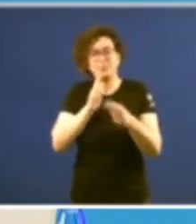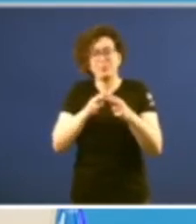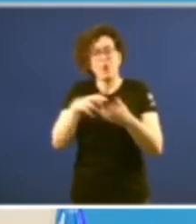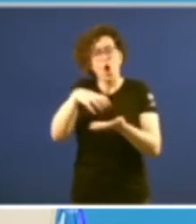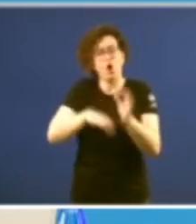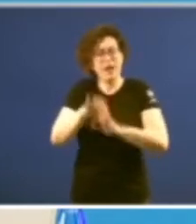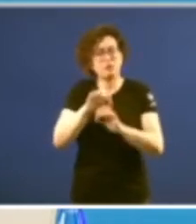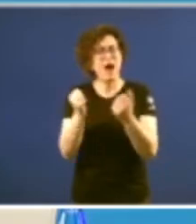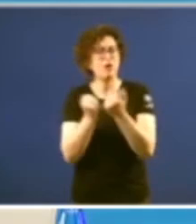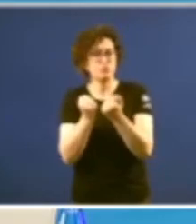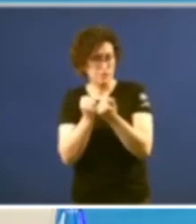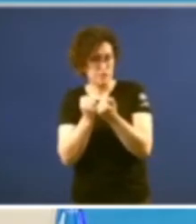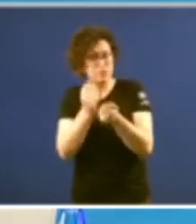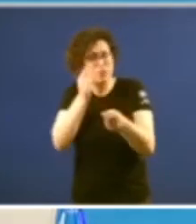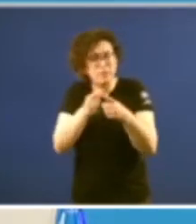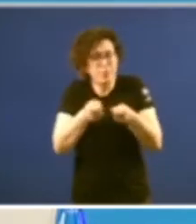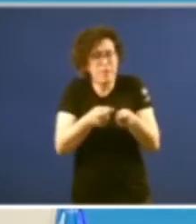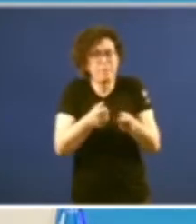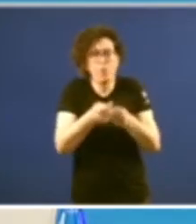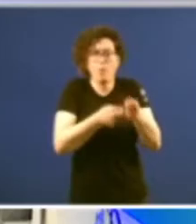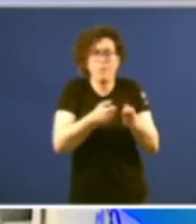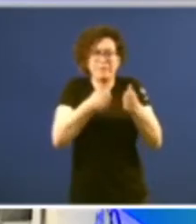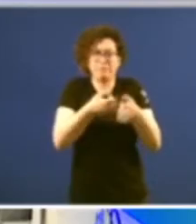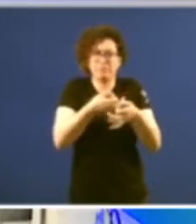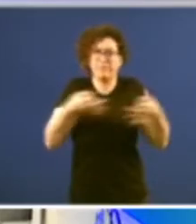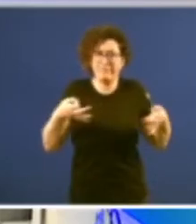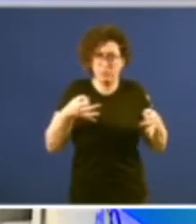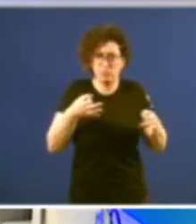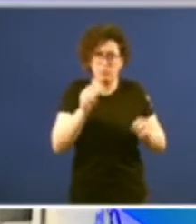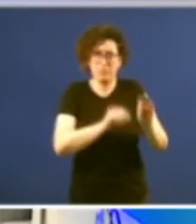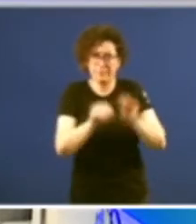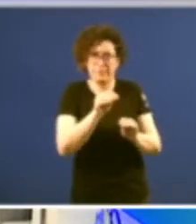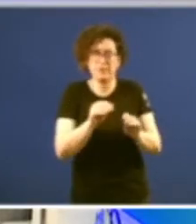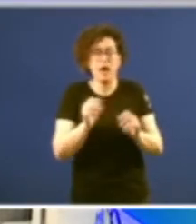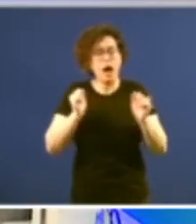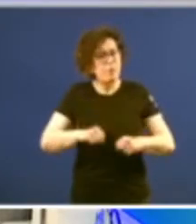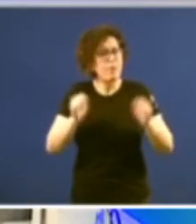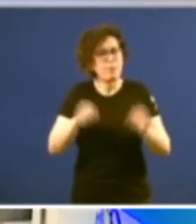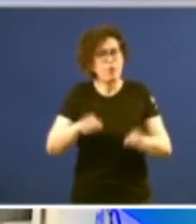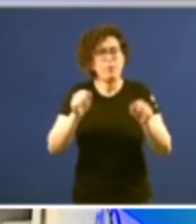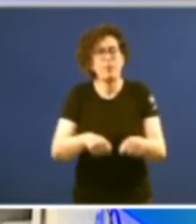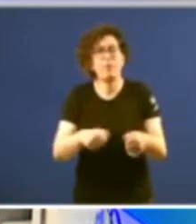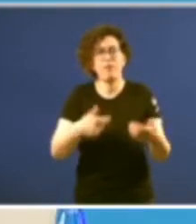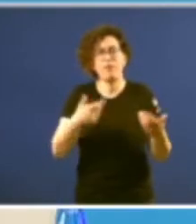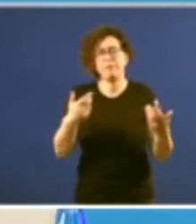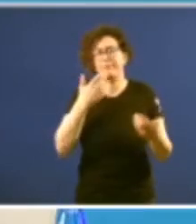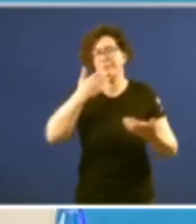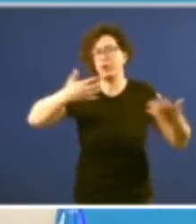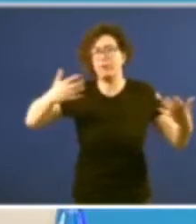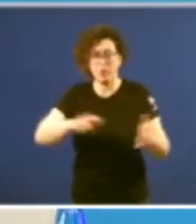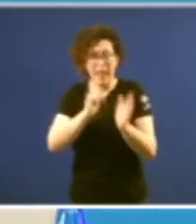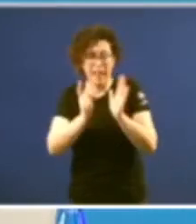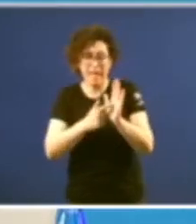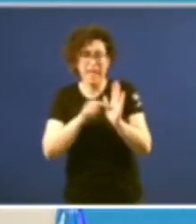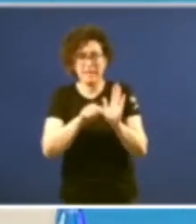contribuir a perfeccionarlo de maneira paulatina se van aprobando as leis